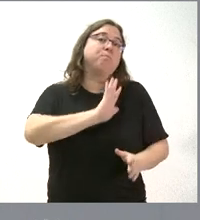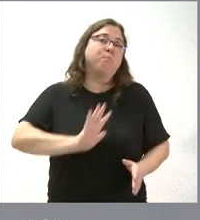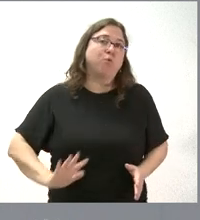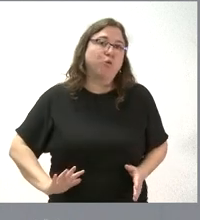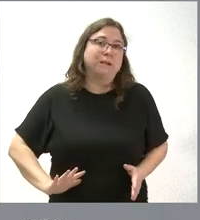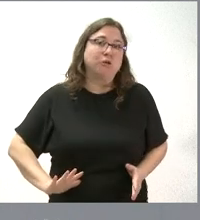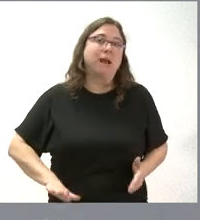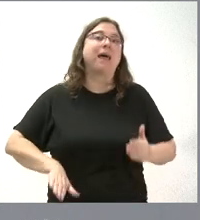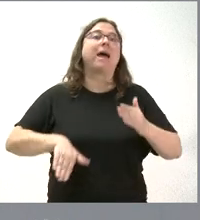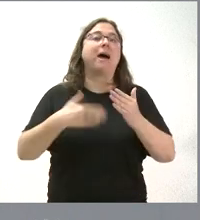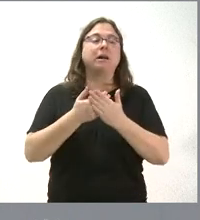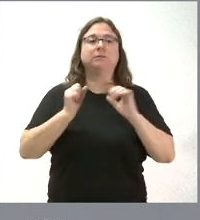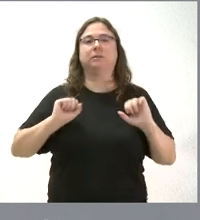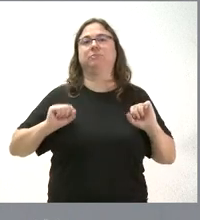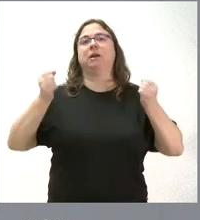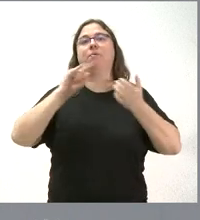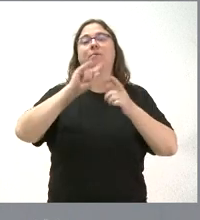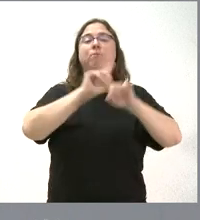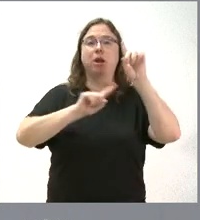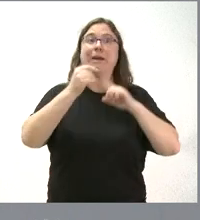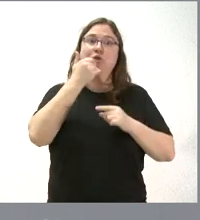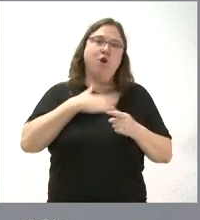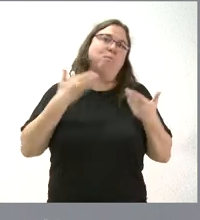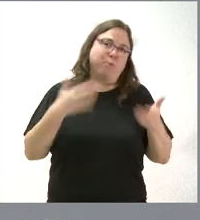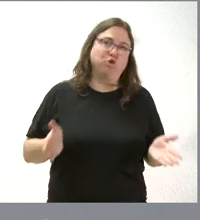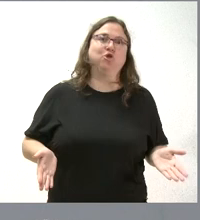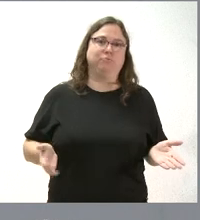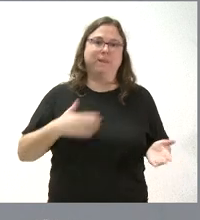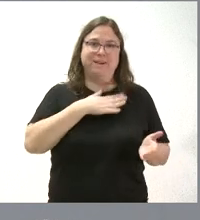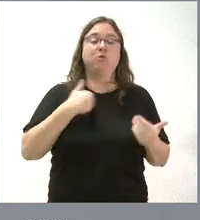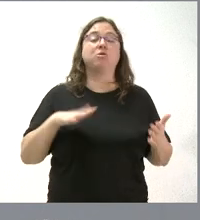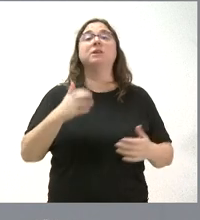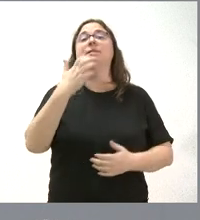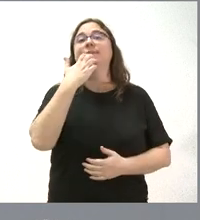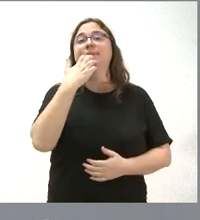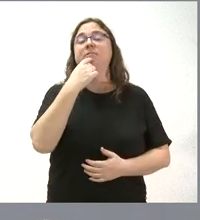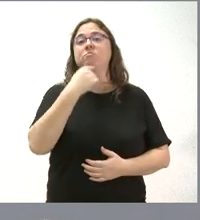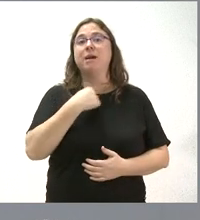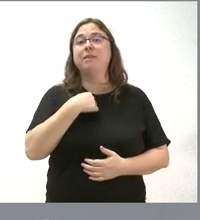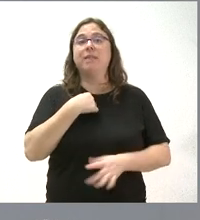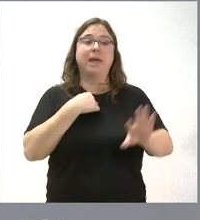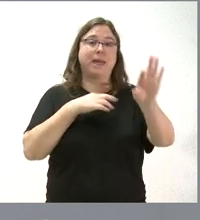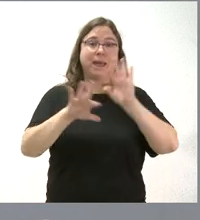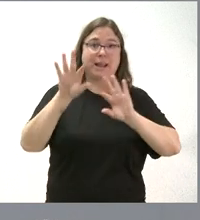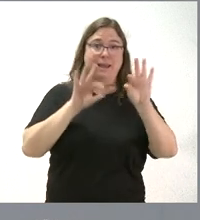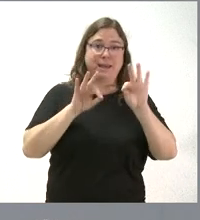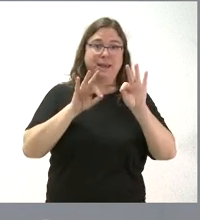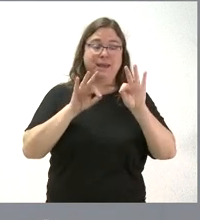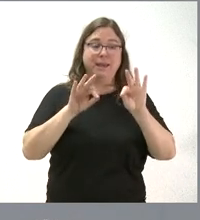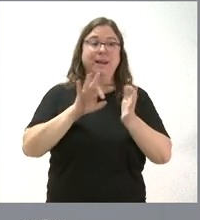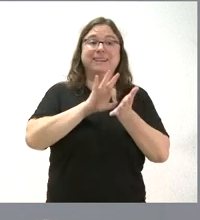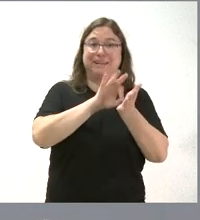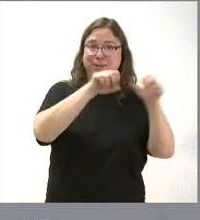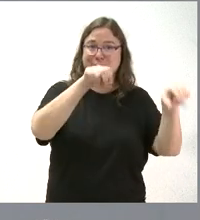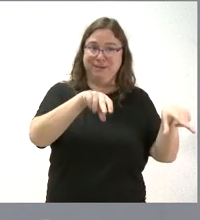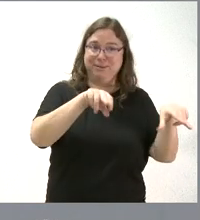resolvamos el problema. Y nosotros queremos que el problema se resuelva pronto. Si a nosotros se nos dicen que tenemos que elegir entre dejar de prestar el servicio